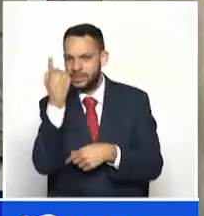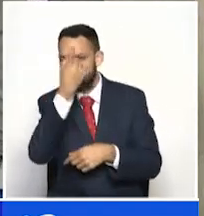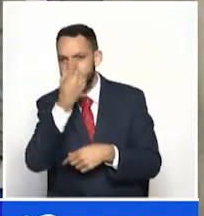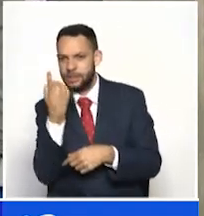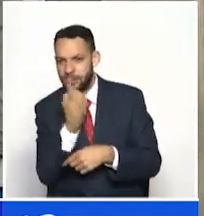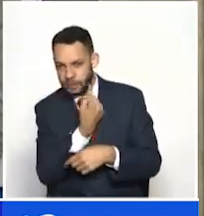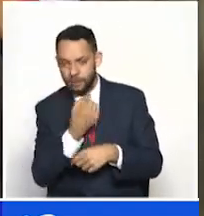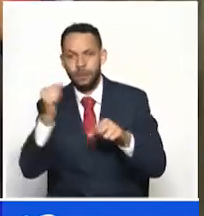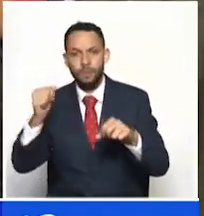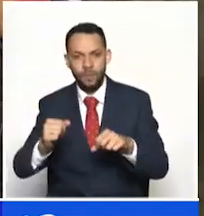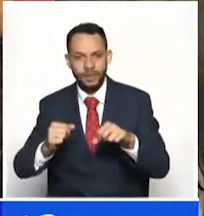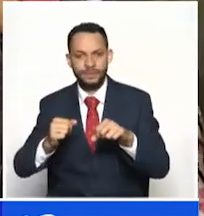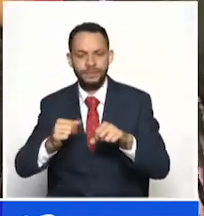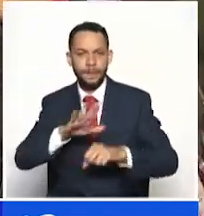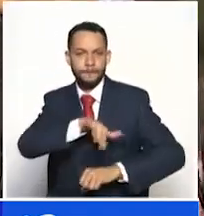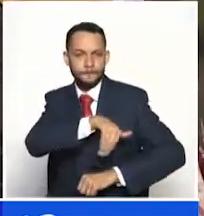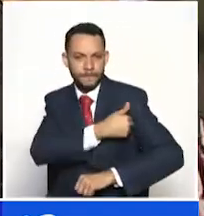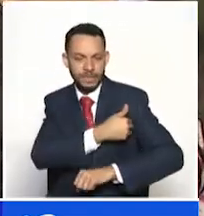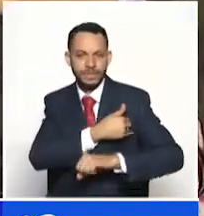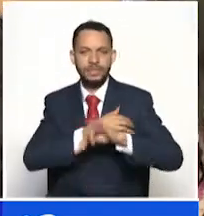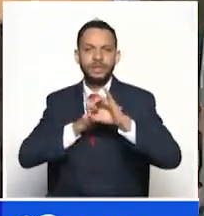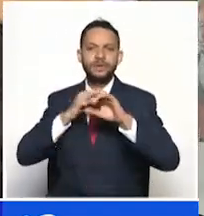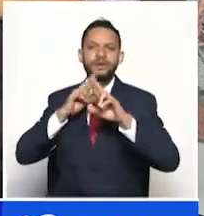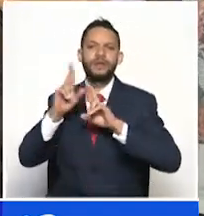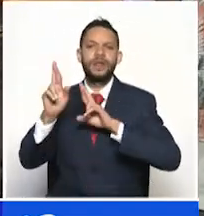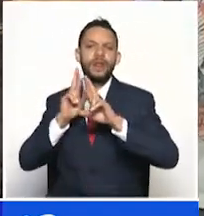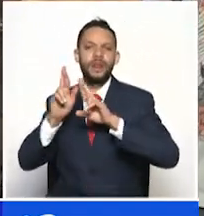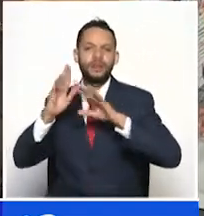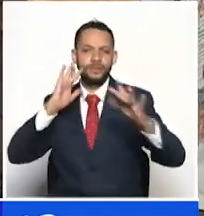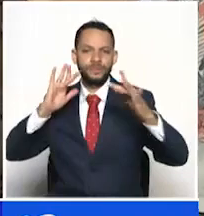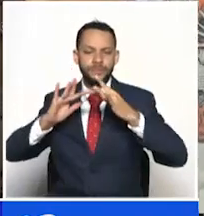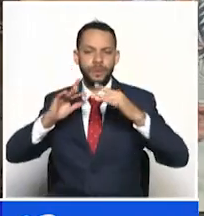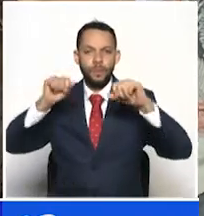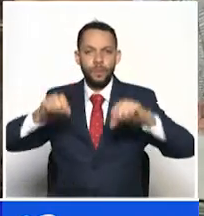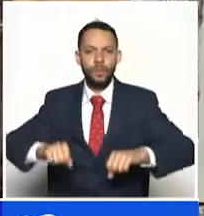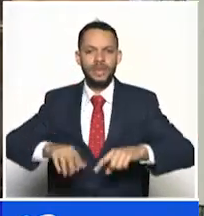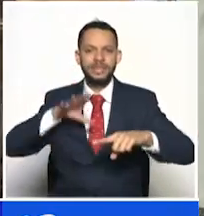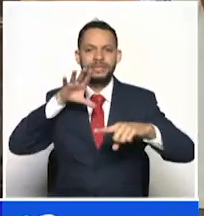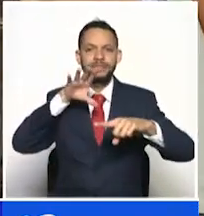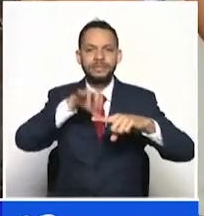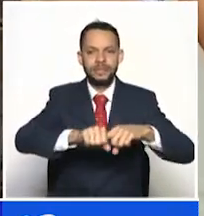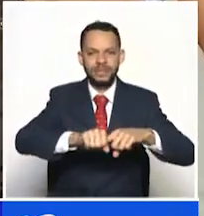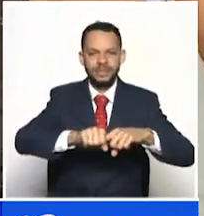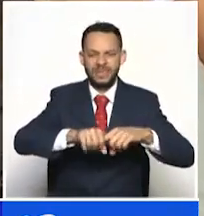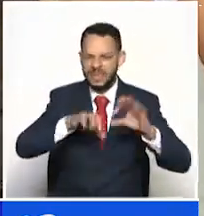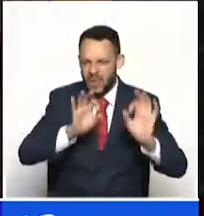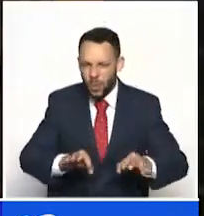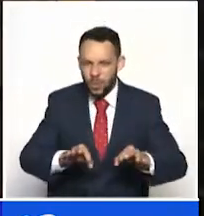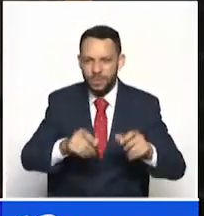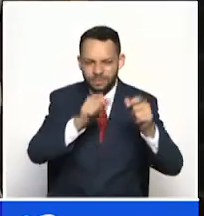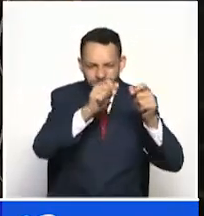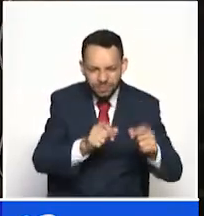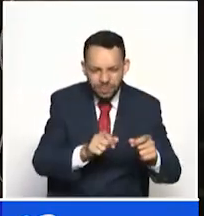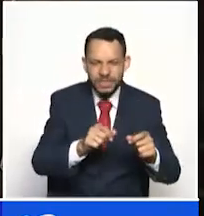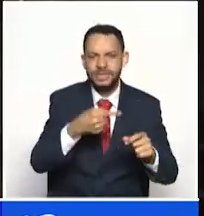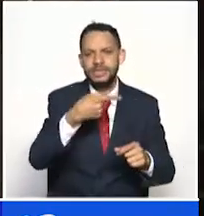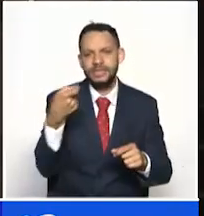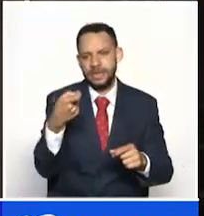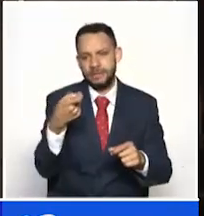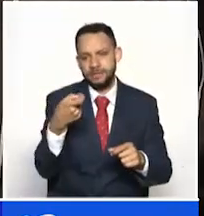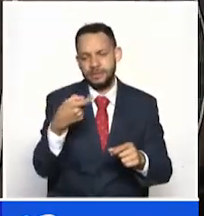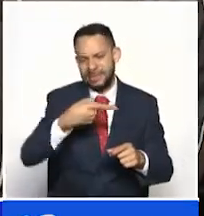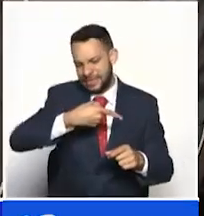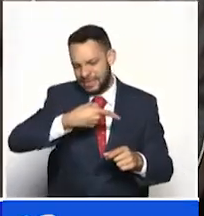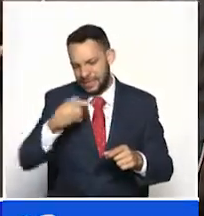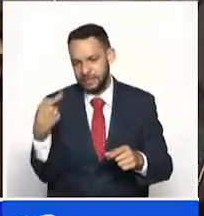Ministerio de Relaciones Exteriores, nosotros podíamos solamente aprobar 100 citas, aprobar 100 citas, ya este